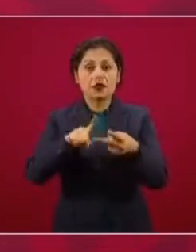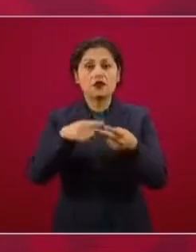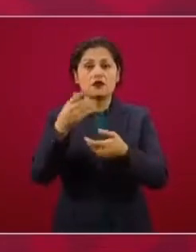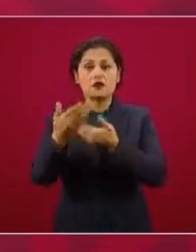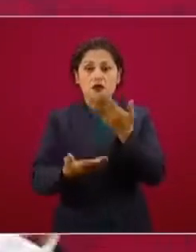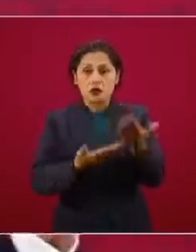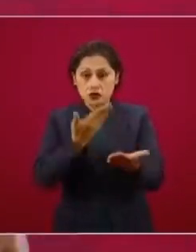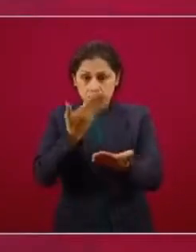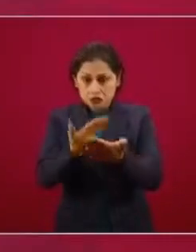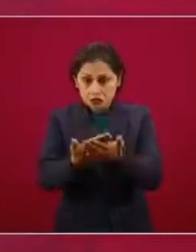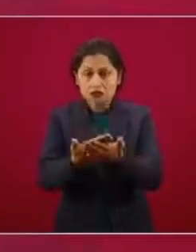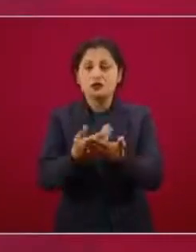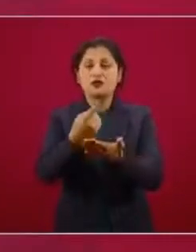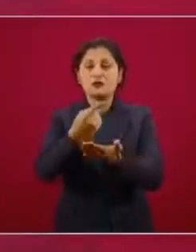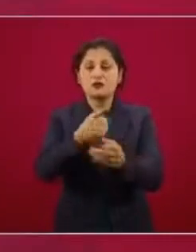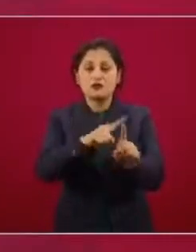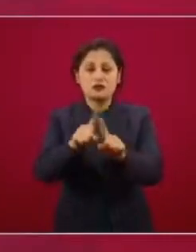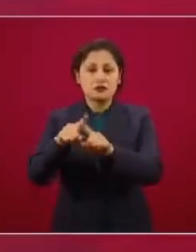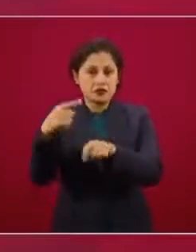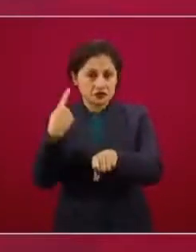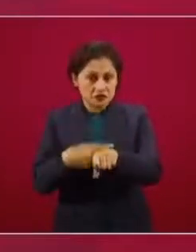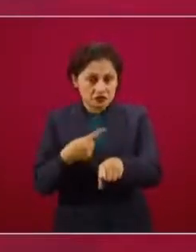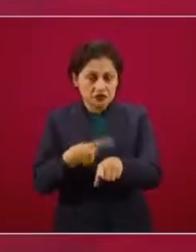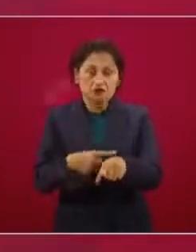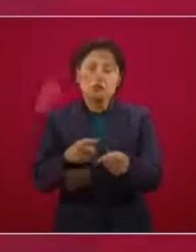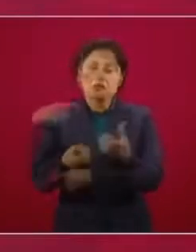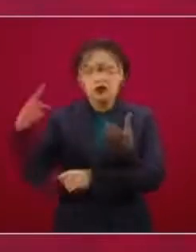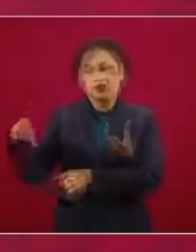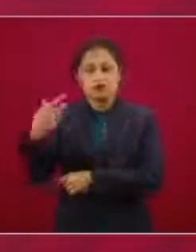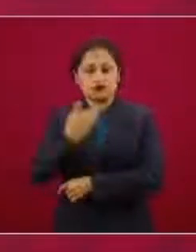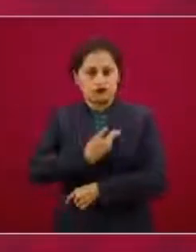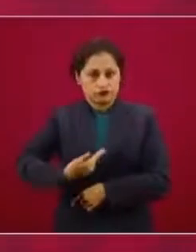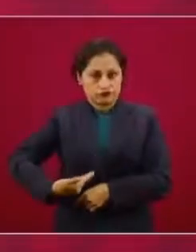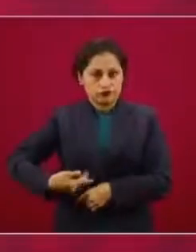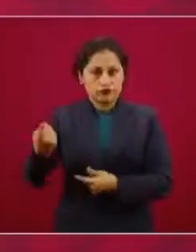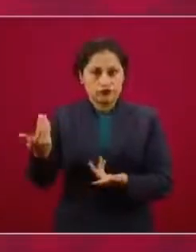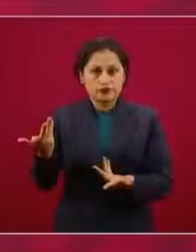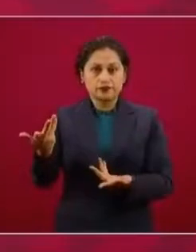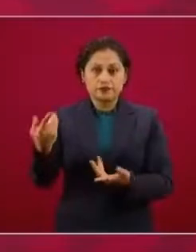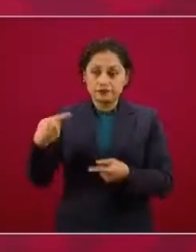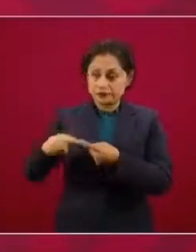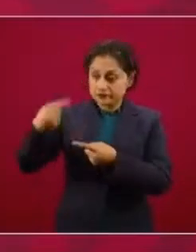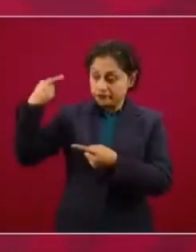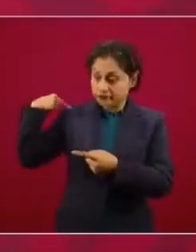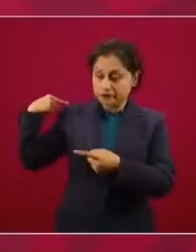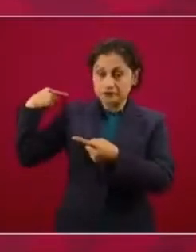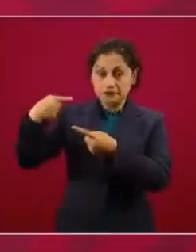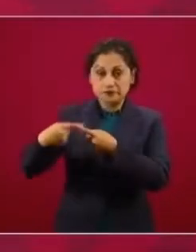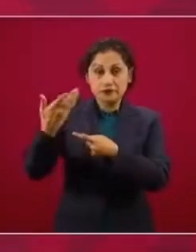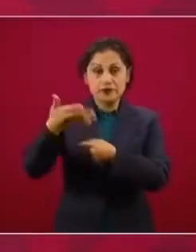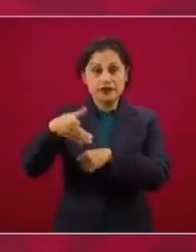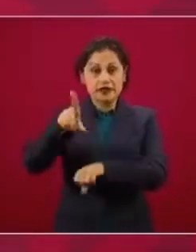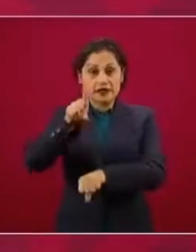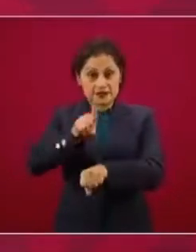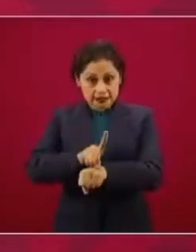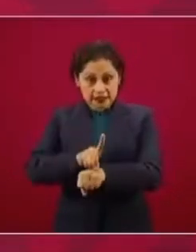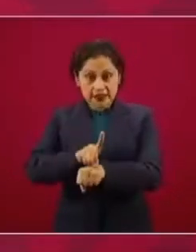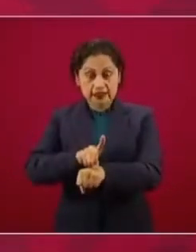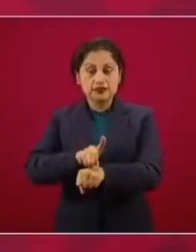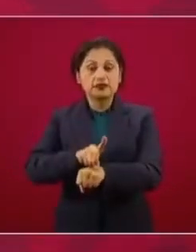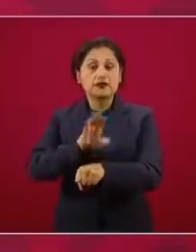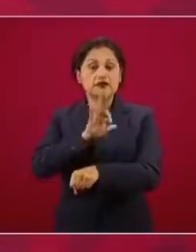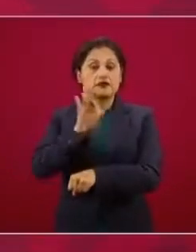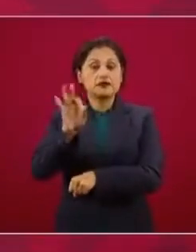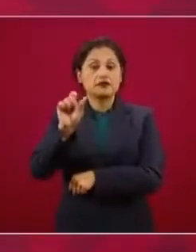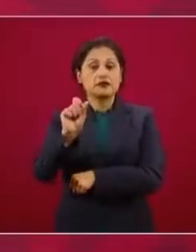cesáreas, con los hospitales privados del país. Diez días después de ese anuncio entró en vigor el día 23